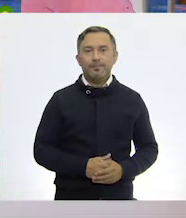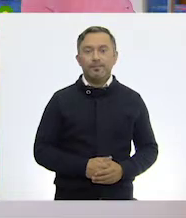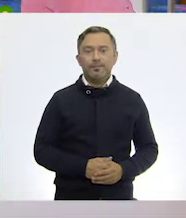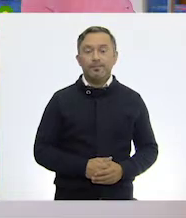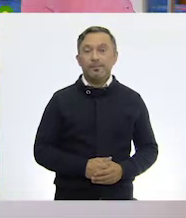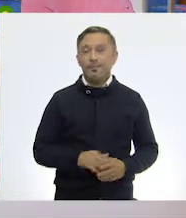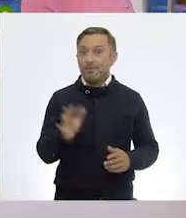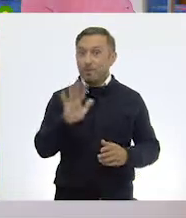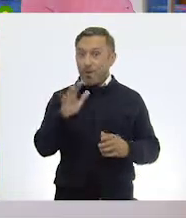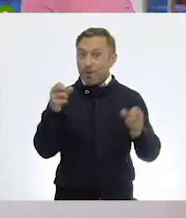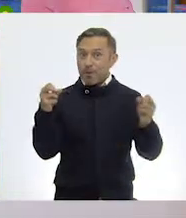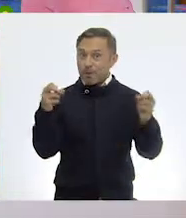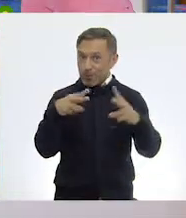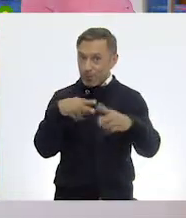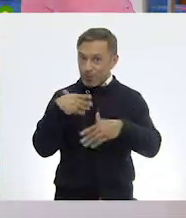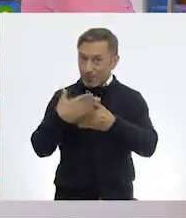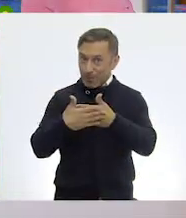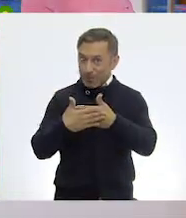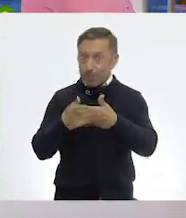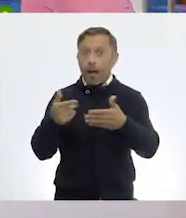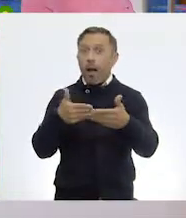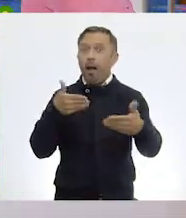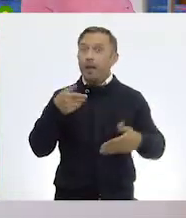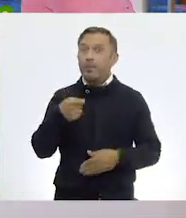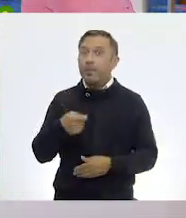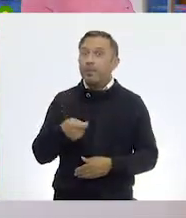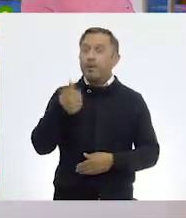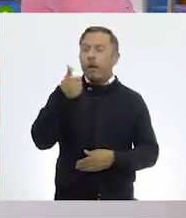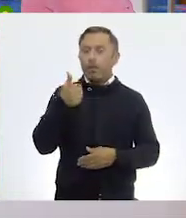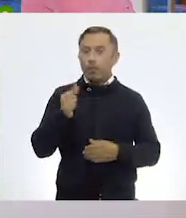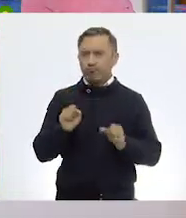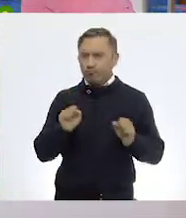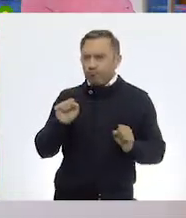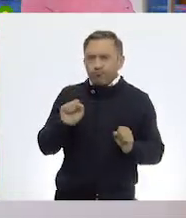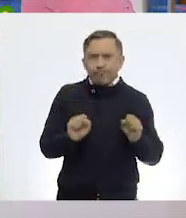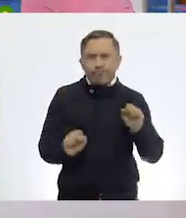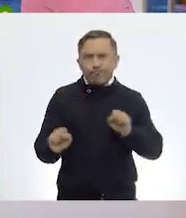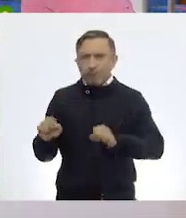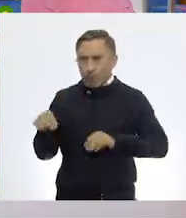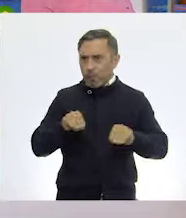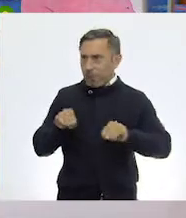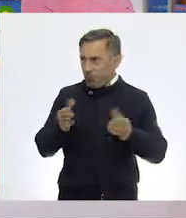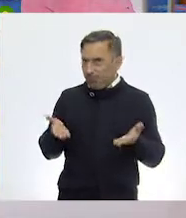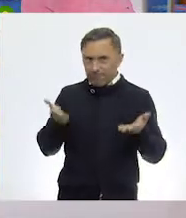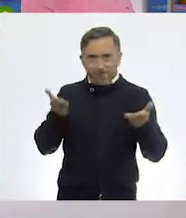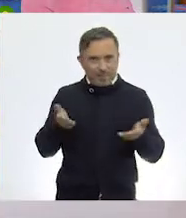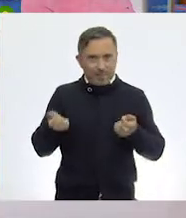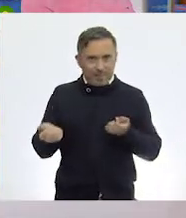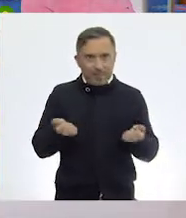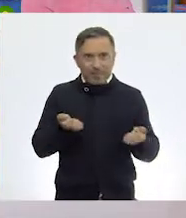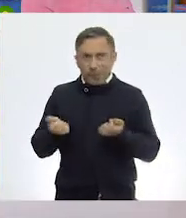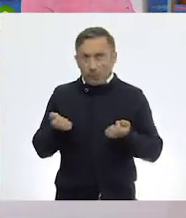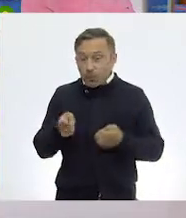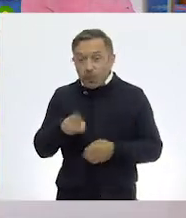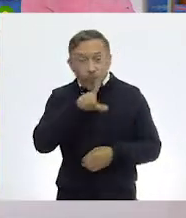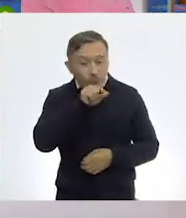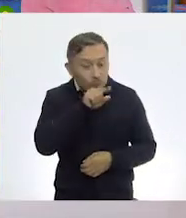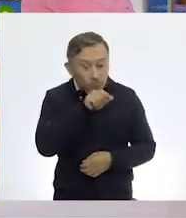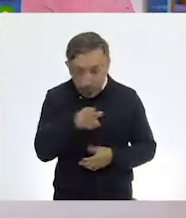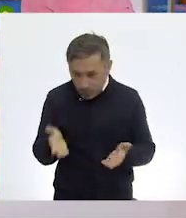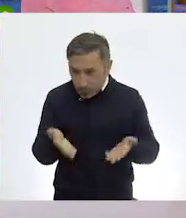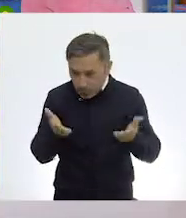¡Nos vemos! ¡Hasta la próxima! Pero antes, ¡vamos a movernos! ¡Vamos a movernos, maestra! ¡Vamos a movernos, gallinitas!